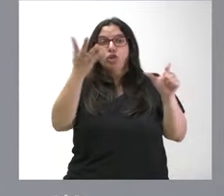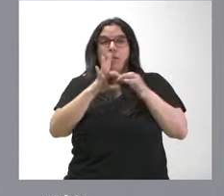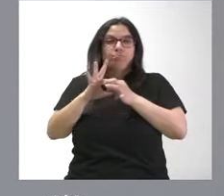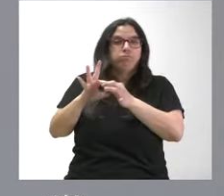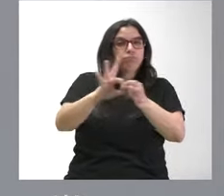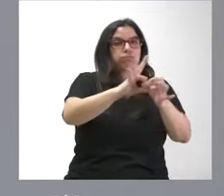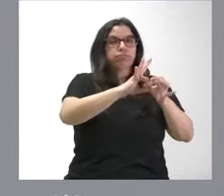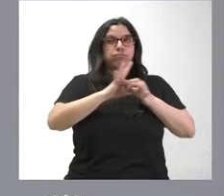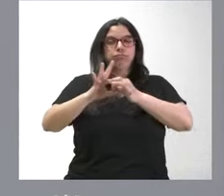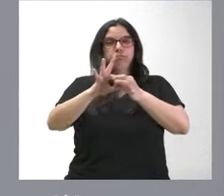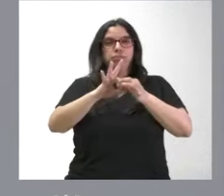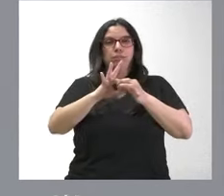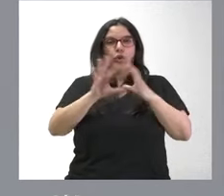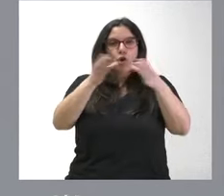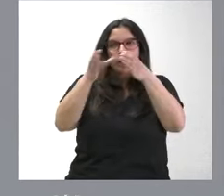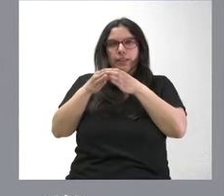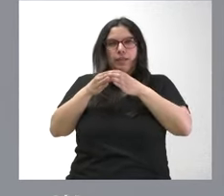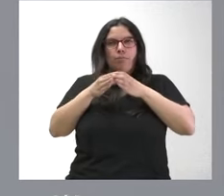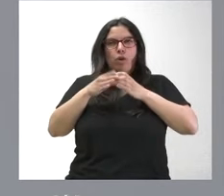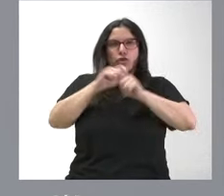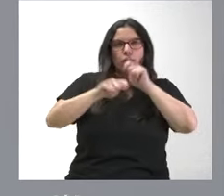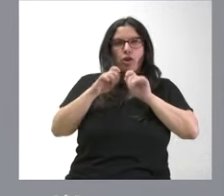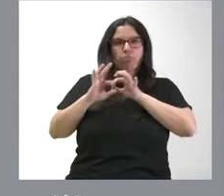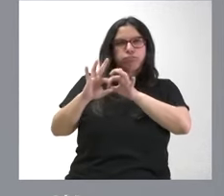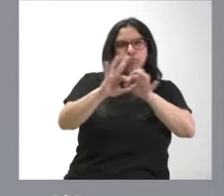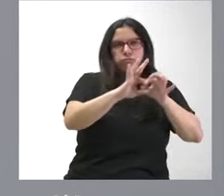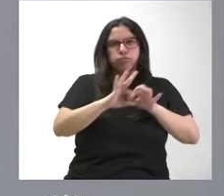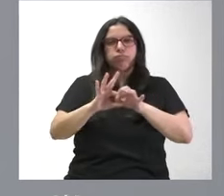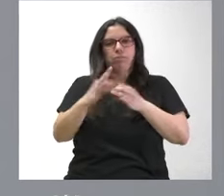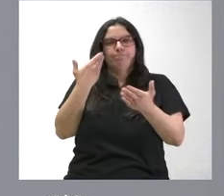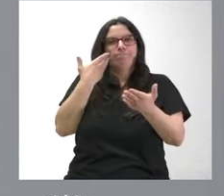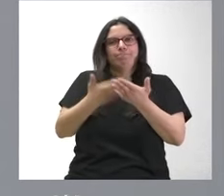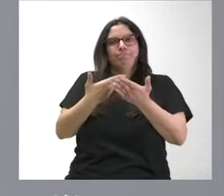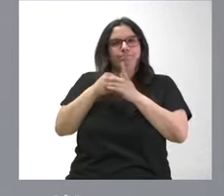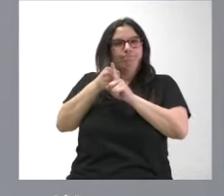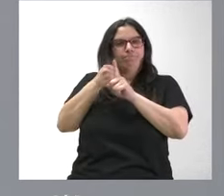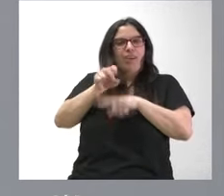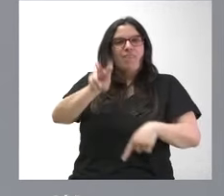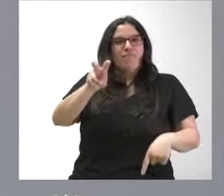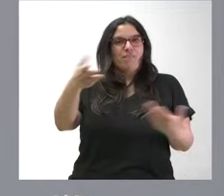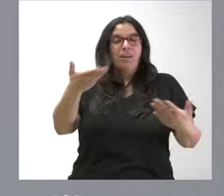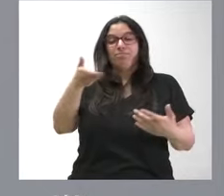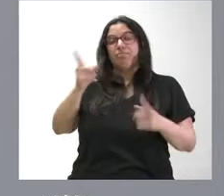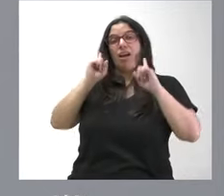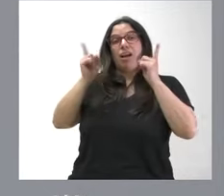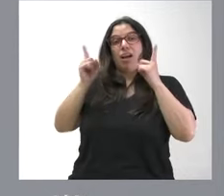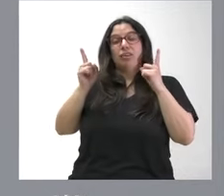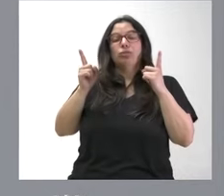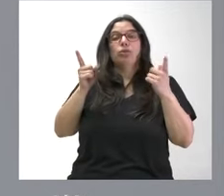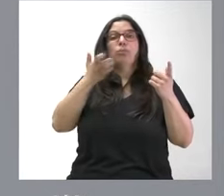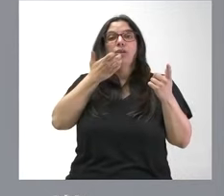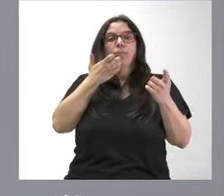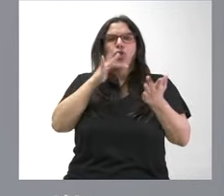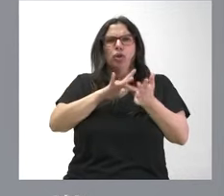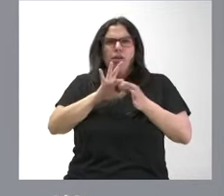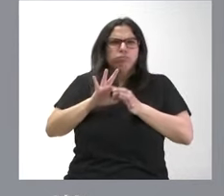las personas, de los colectivos, de las relaciones tiene utilidad. Me planteé algunos de los casos que hemos descrito donde ha habido una